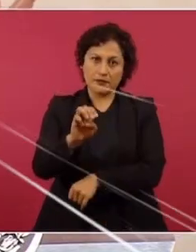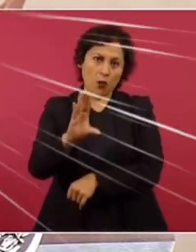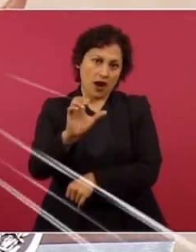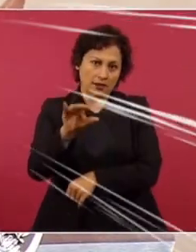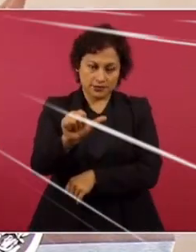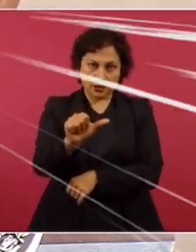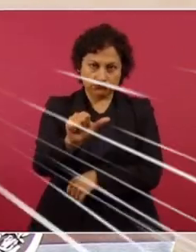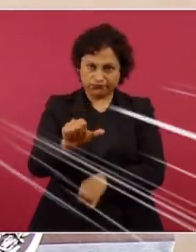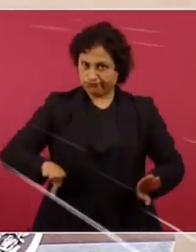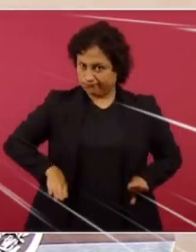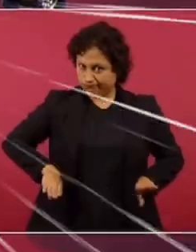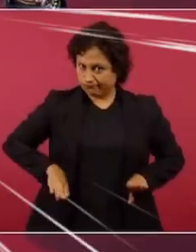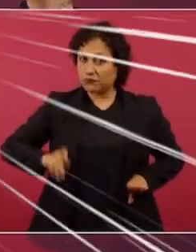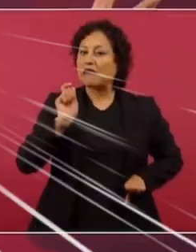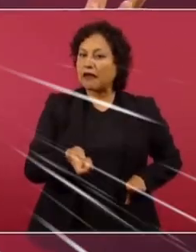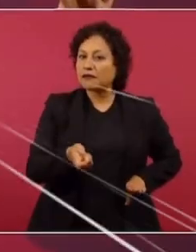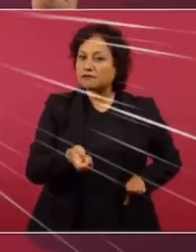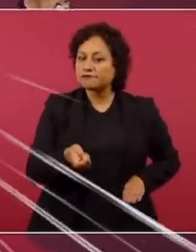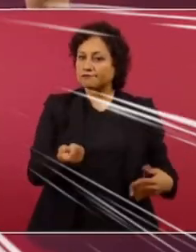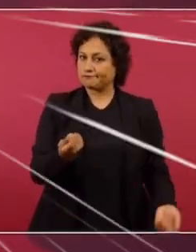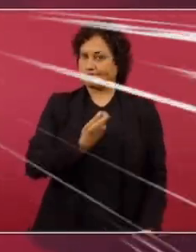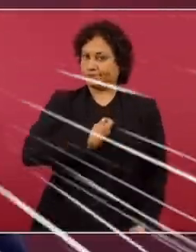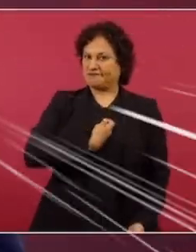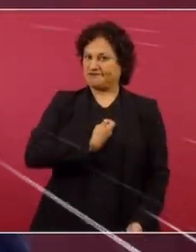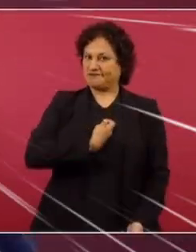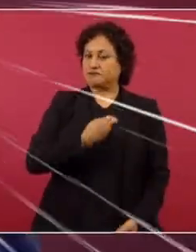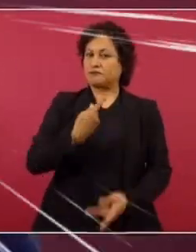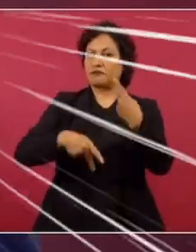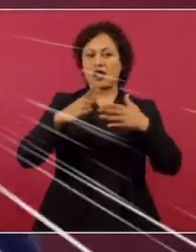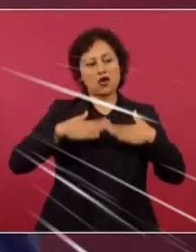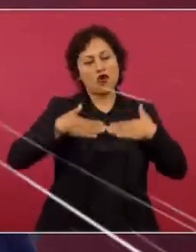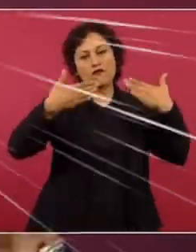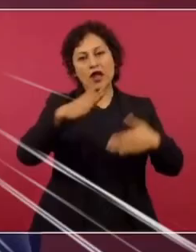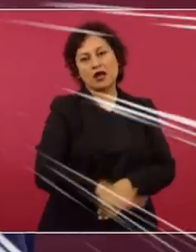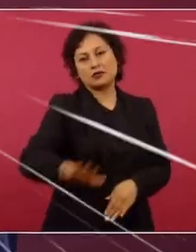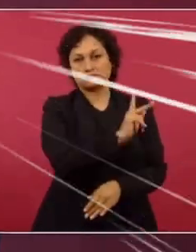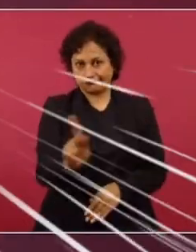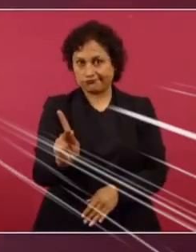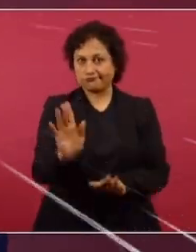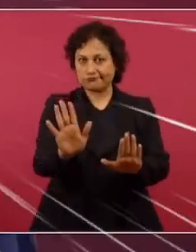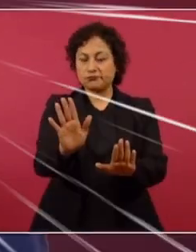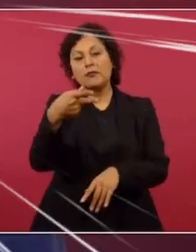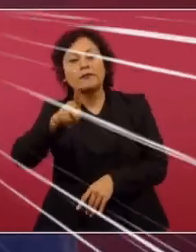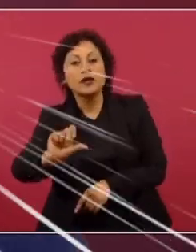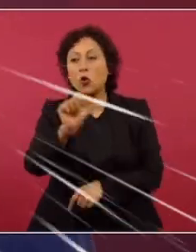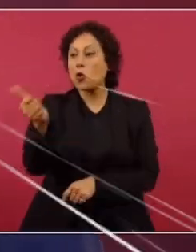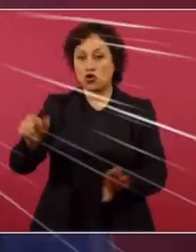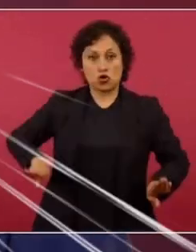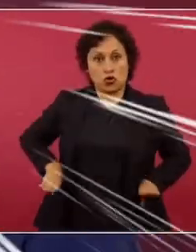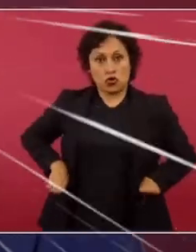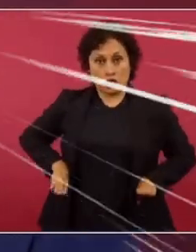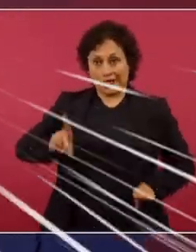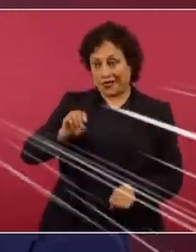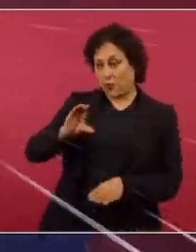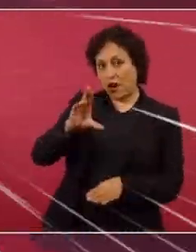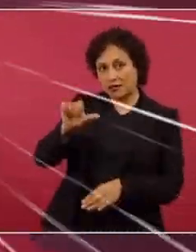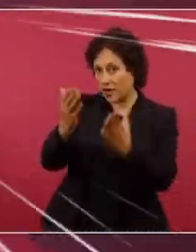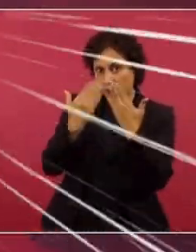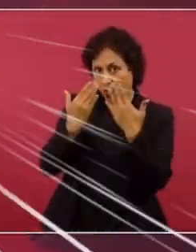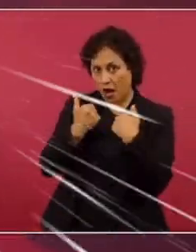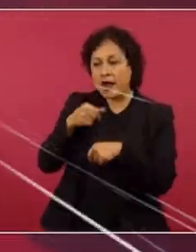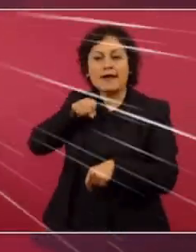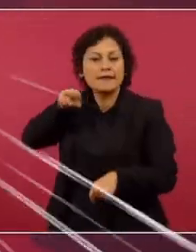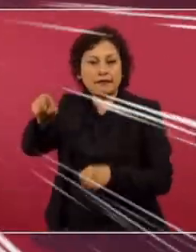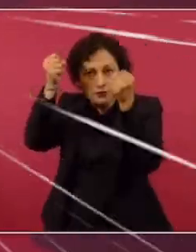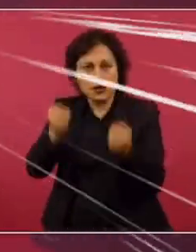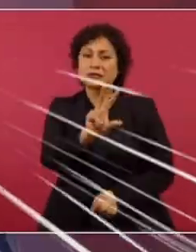la confianza al pueblo. El que no es demócrata está pensando que el